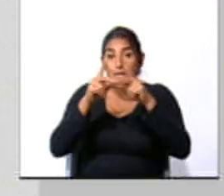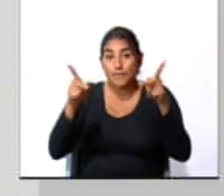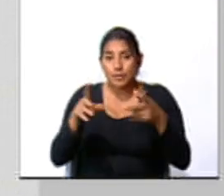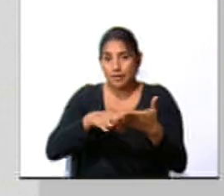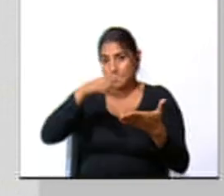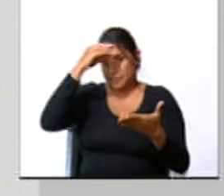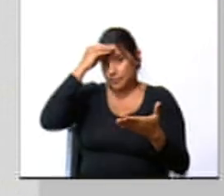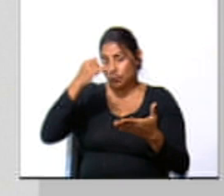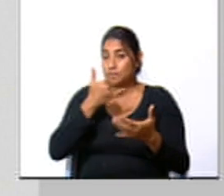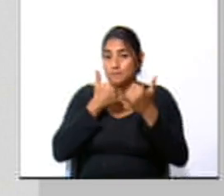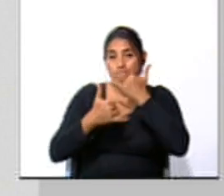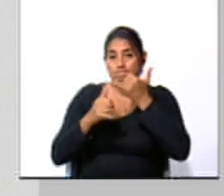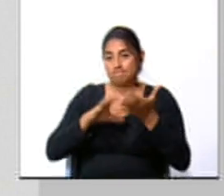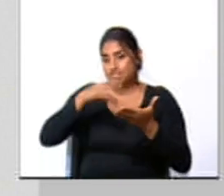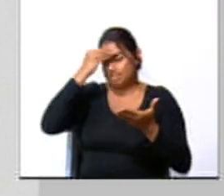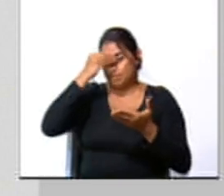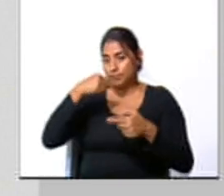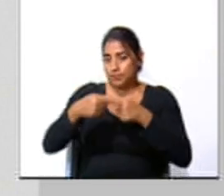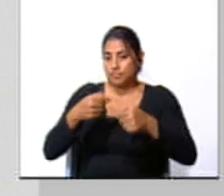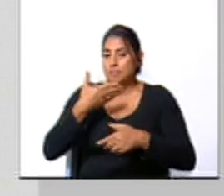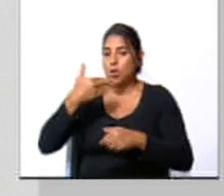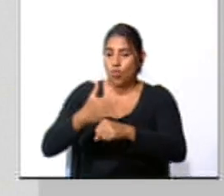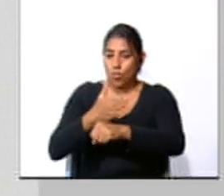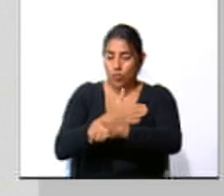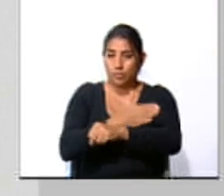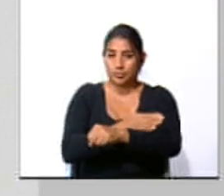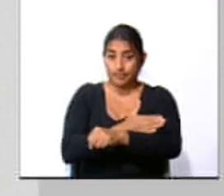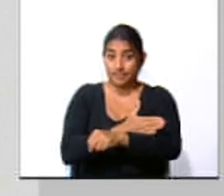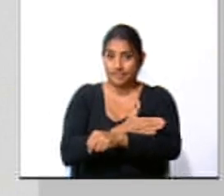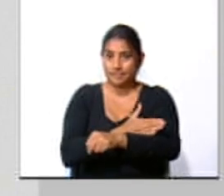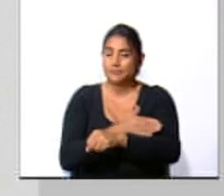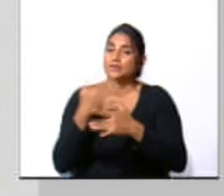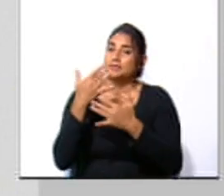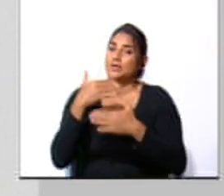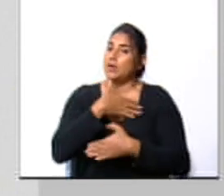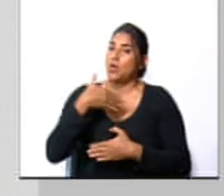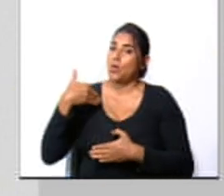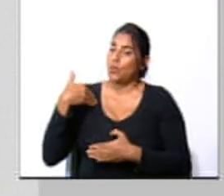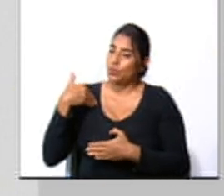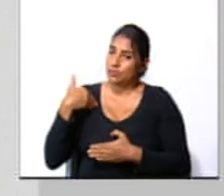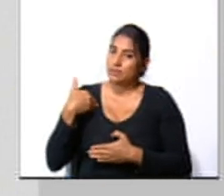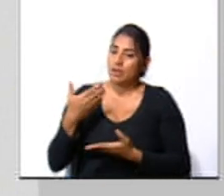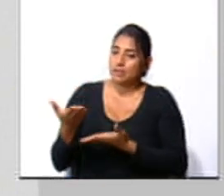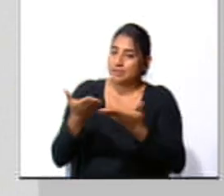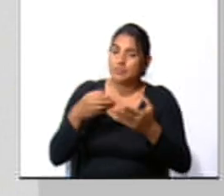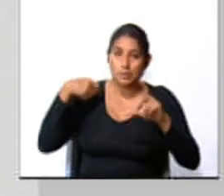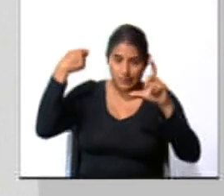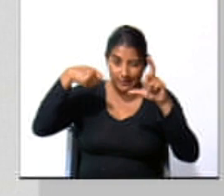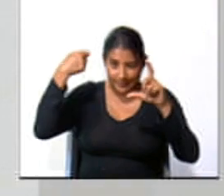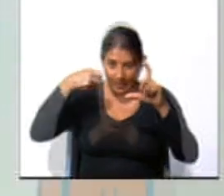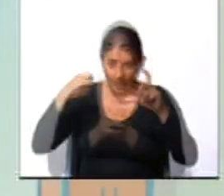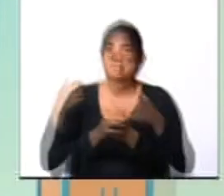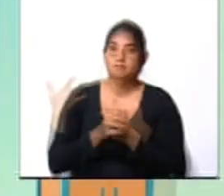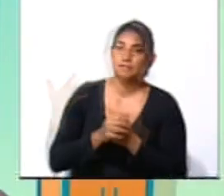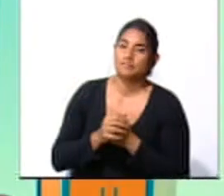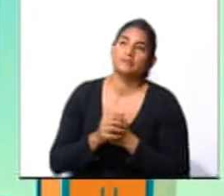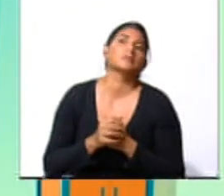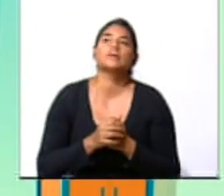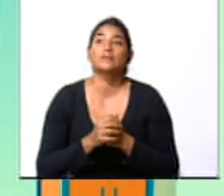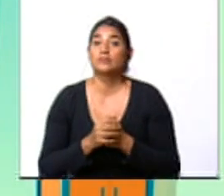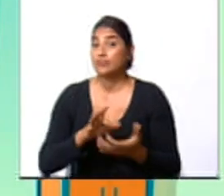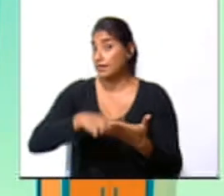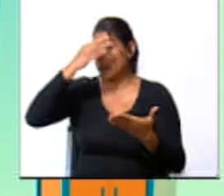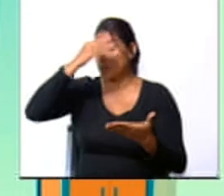de aprender de tus errores y hacerlo cada vez mejor. Espero que te haya gustado y servido este video. ¿Qué